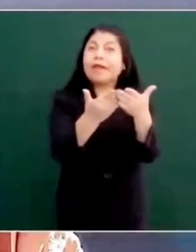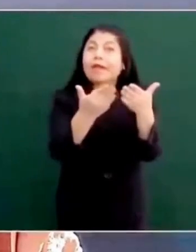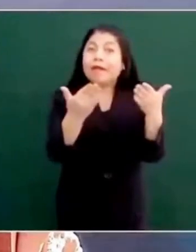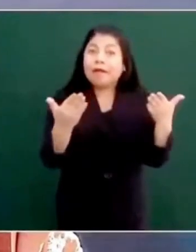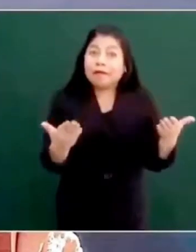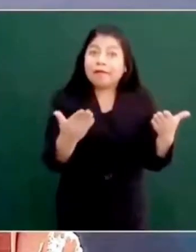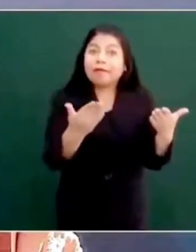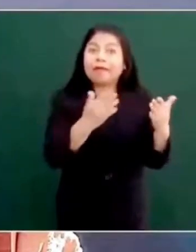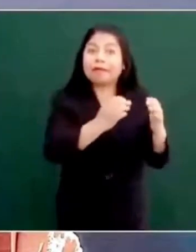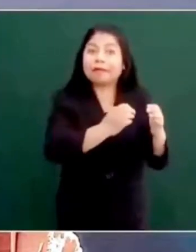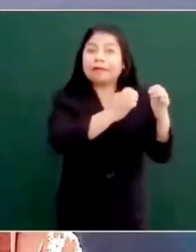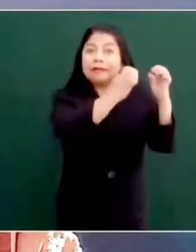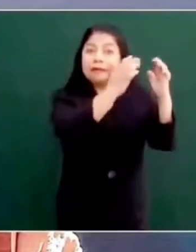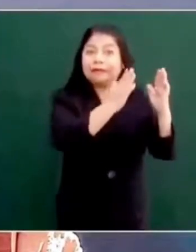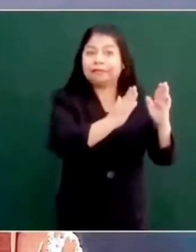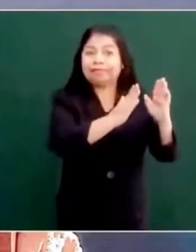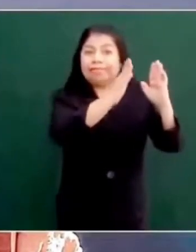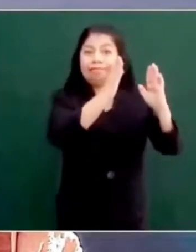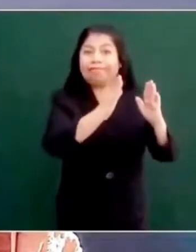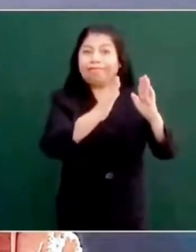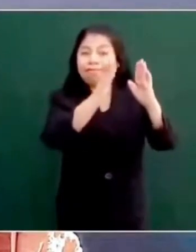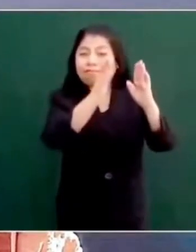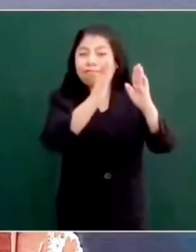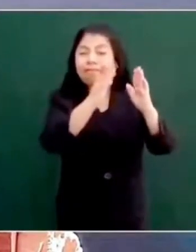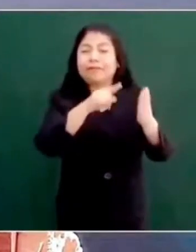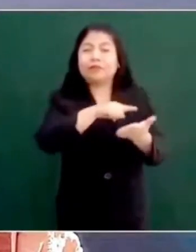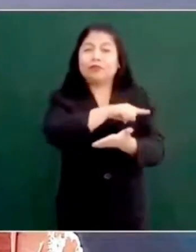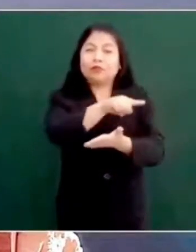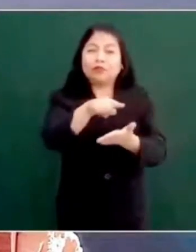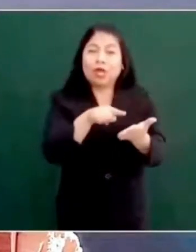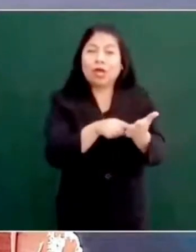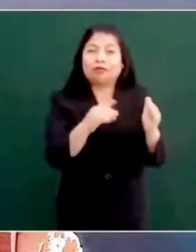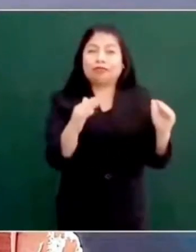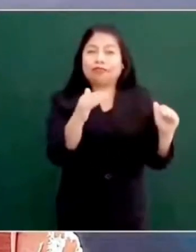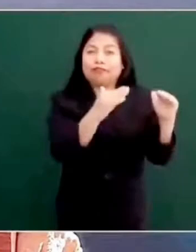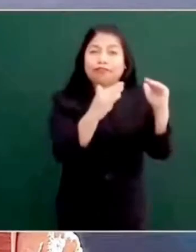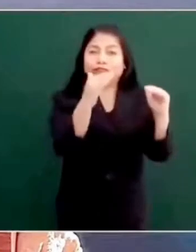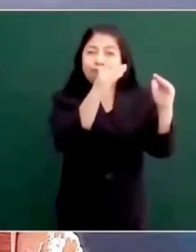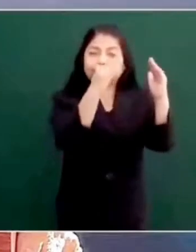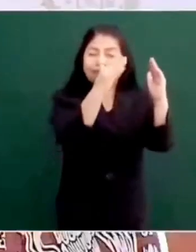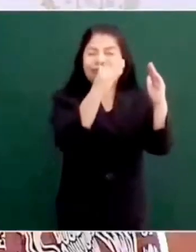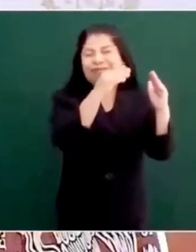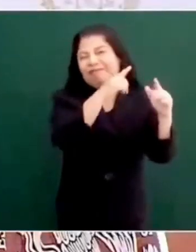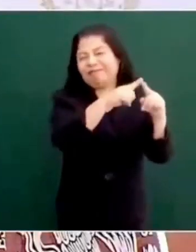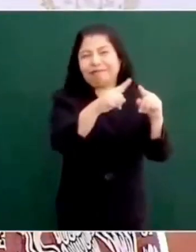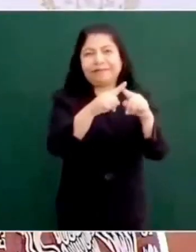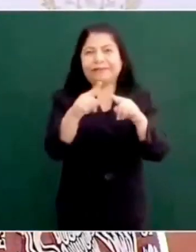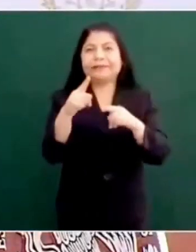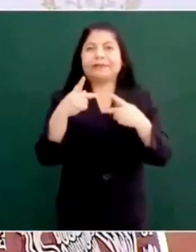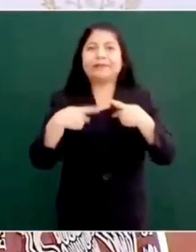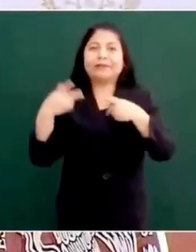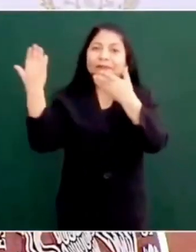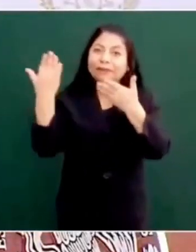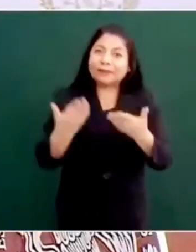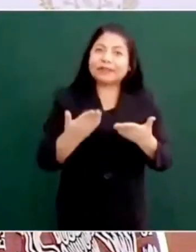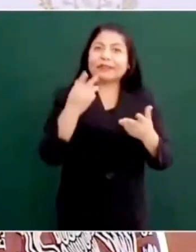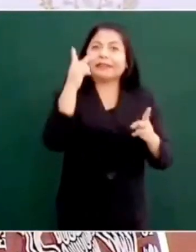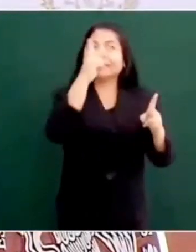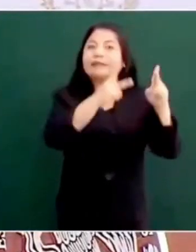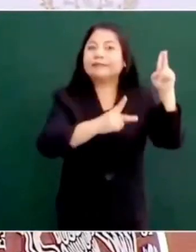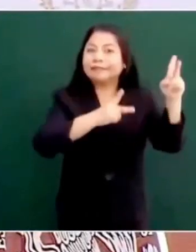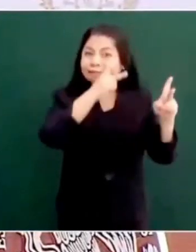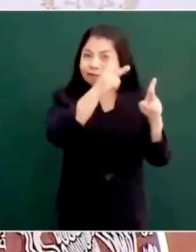que van a poder ser visitados, que van a poder ser apreciados, y sin duda alguna será uno de los grandes